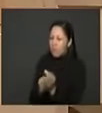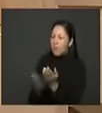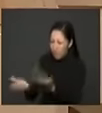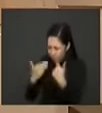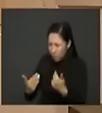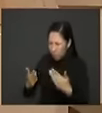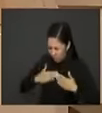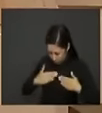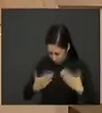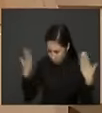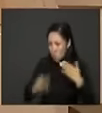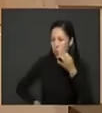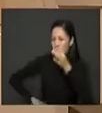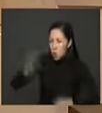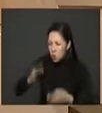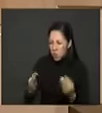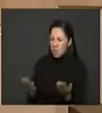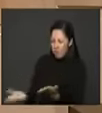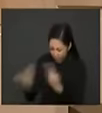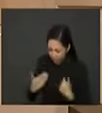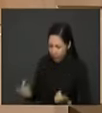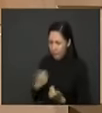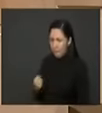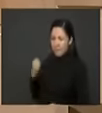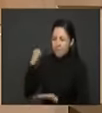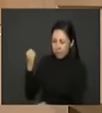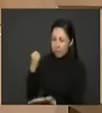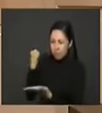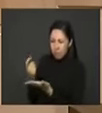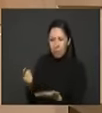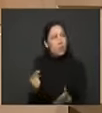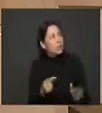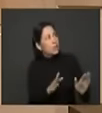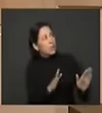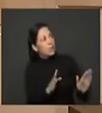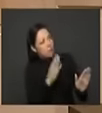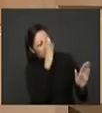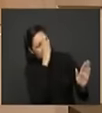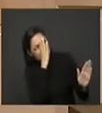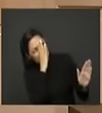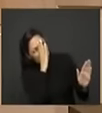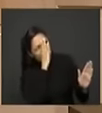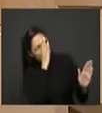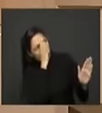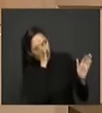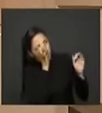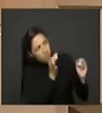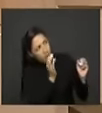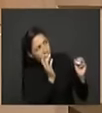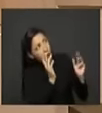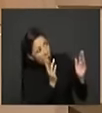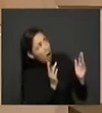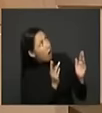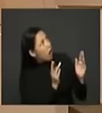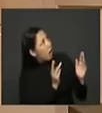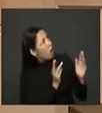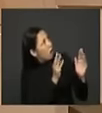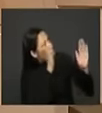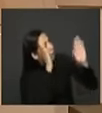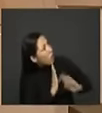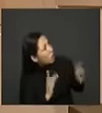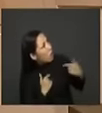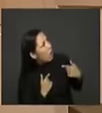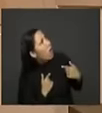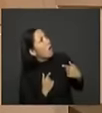haga la fila para recibir inversiones con la confianza de que detrás de esa fila habrá un Estado que responda habrá un Estado que tenga